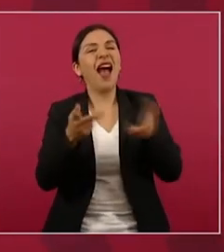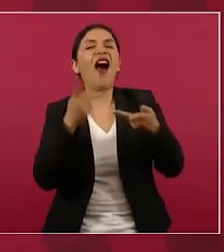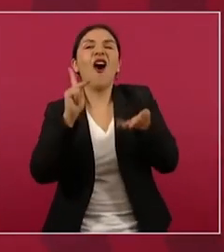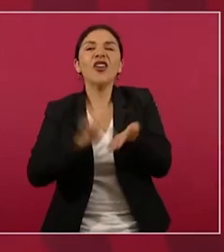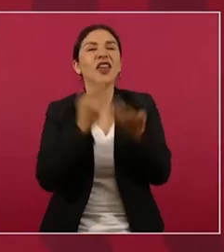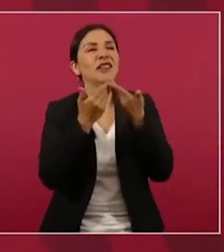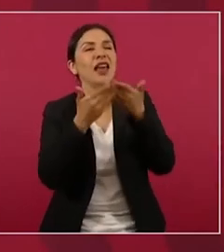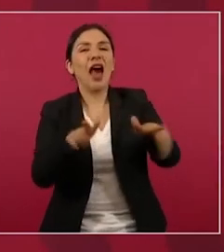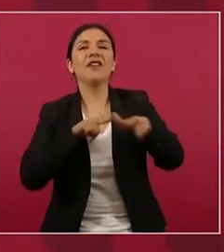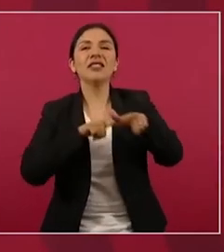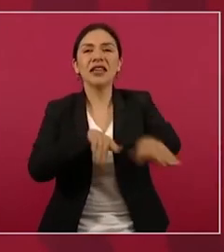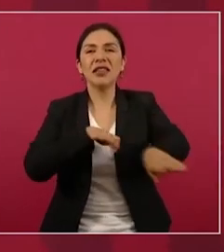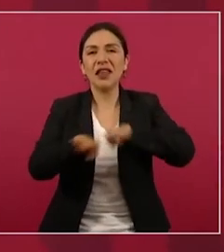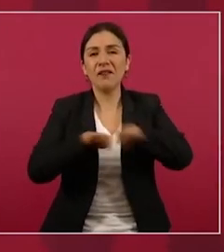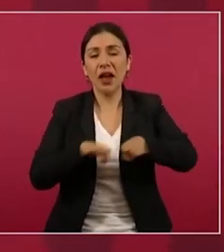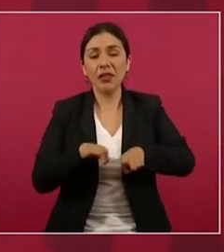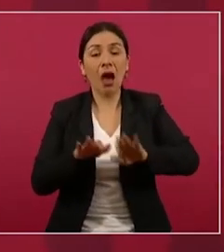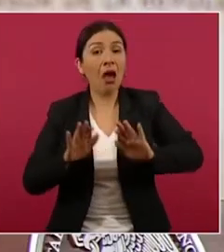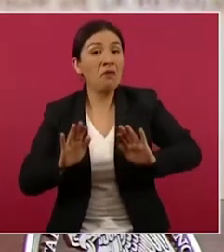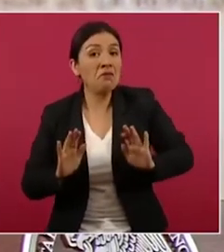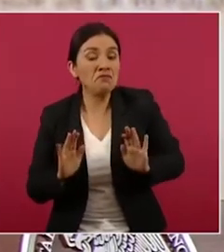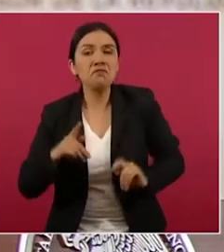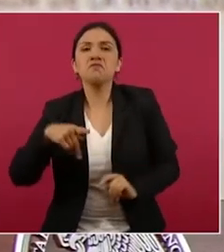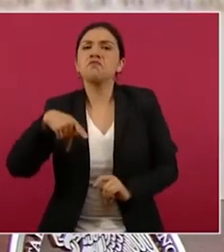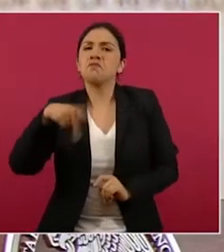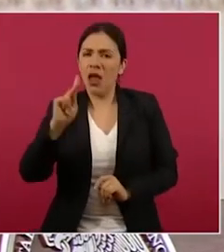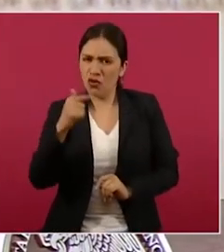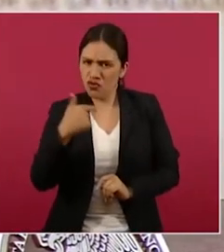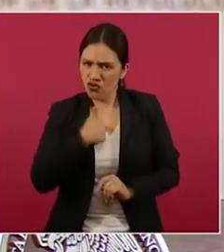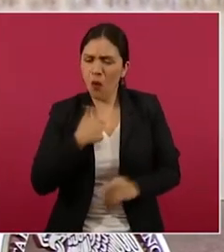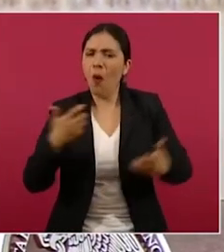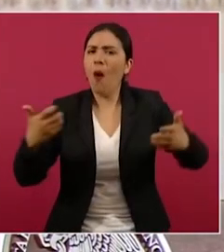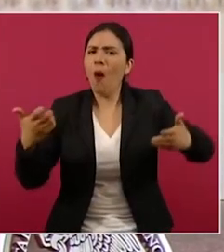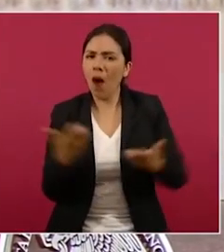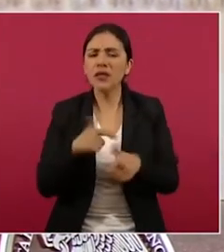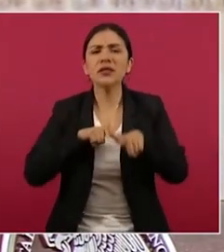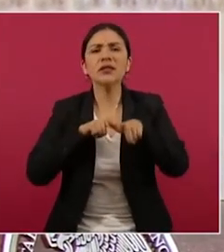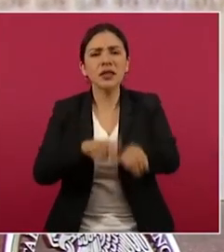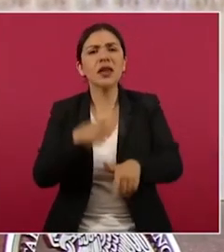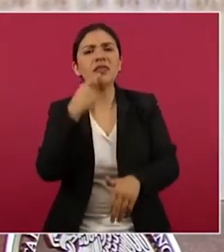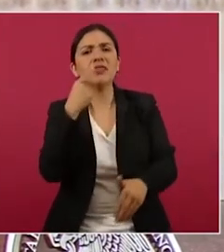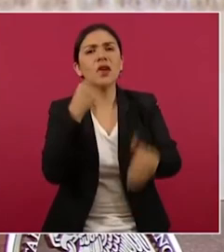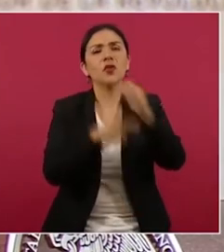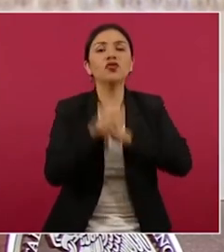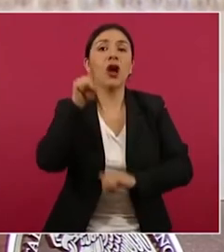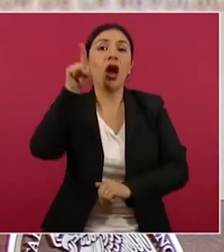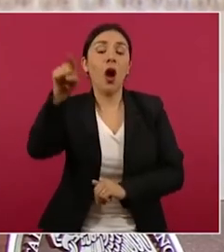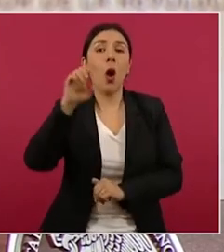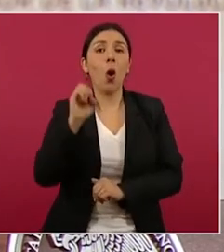pero vamos a hacer denuncias en la ONU,